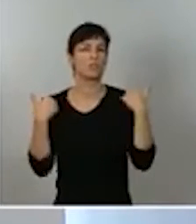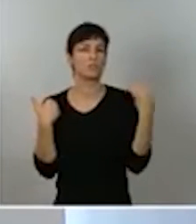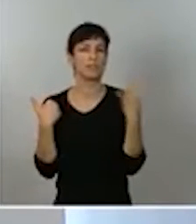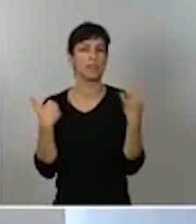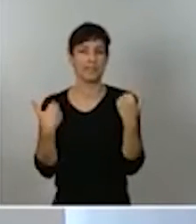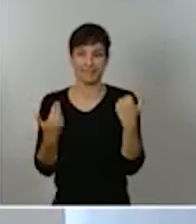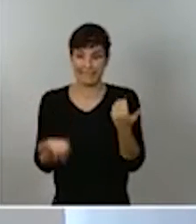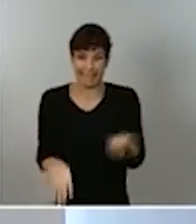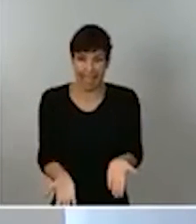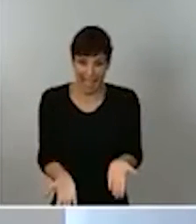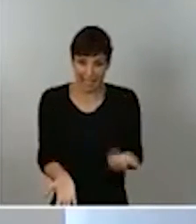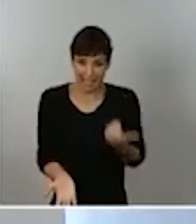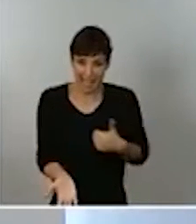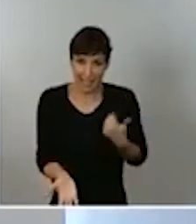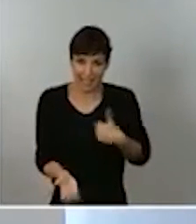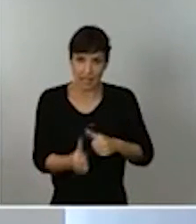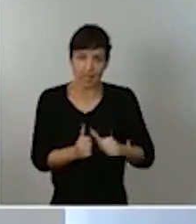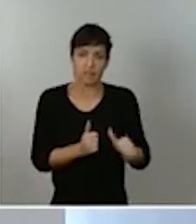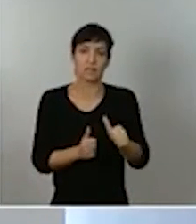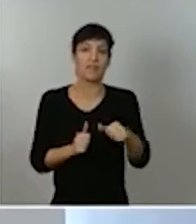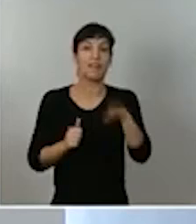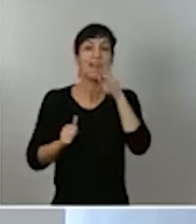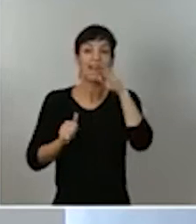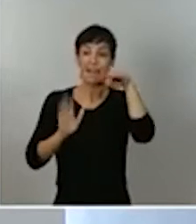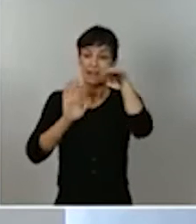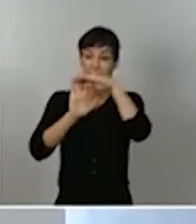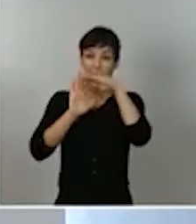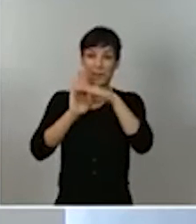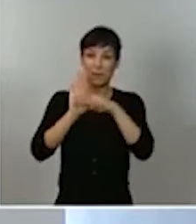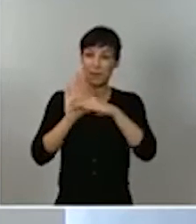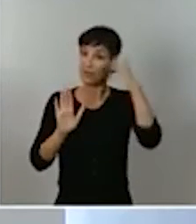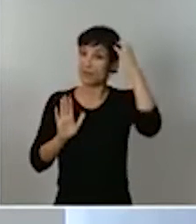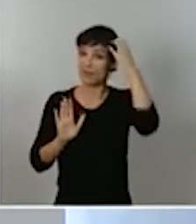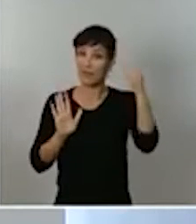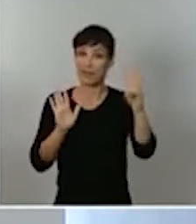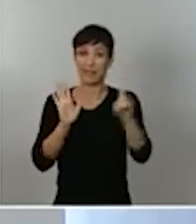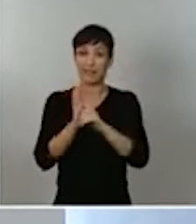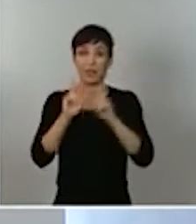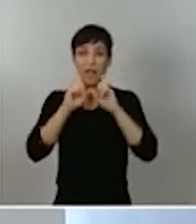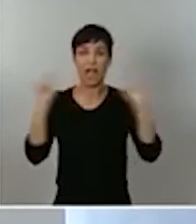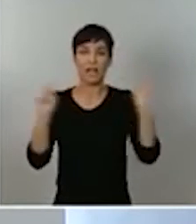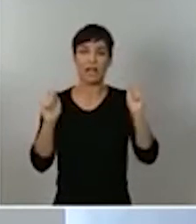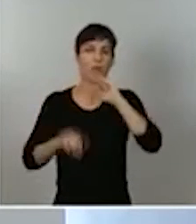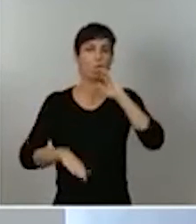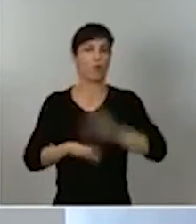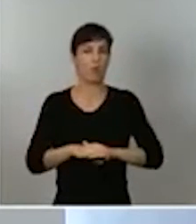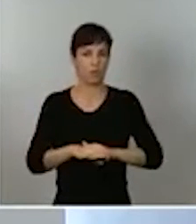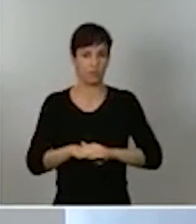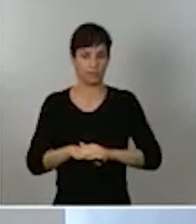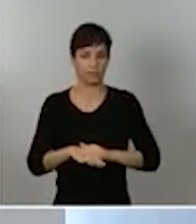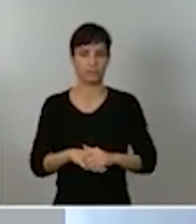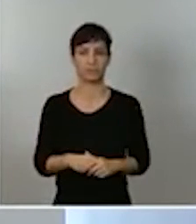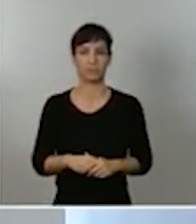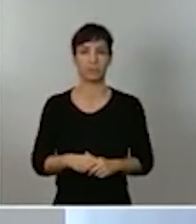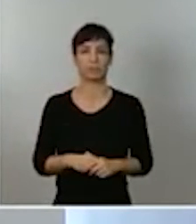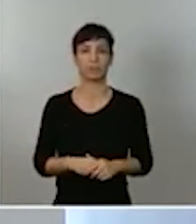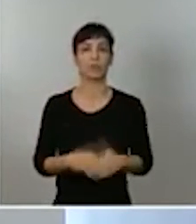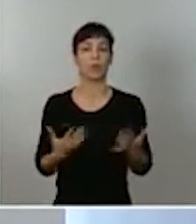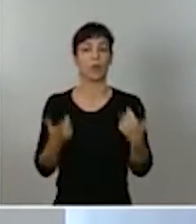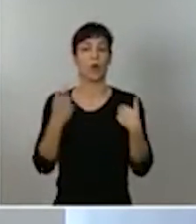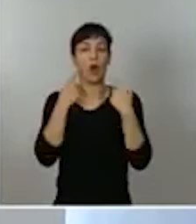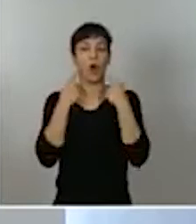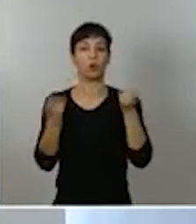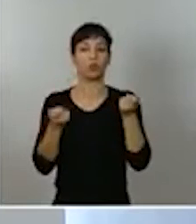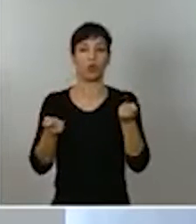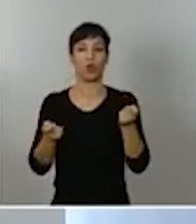todas las medidas contempladas en el Real Decreto de Estado de Alarma. Para ello, se van a establecer controles en diferentes